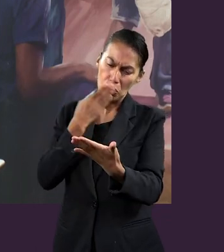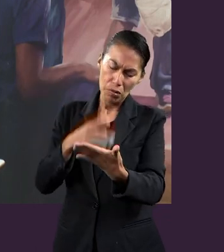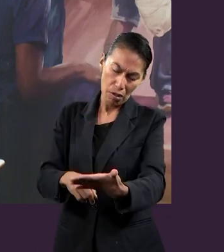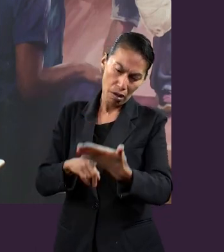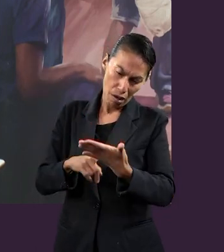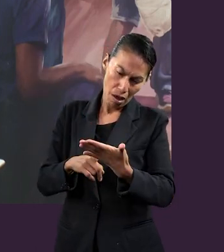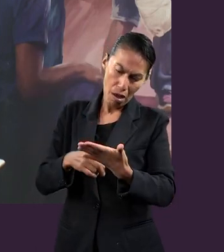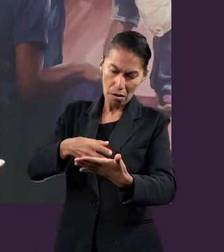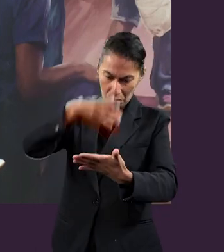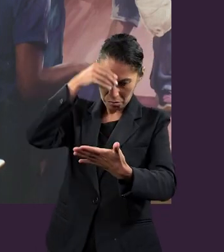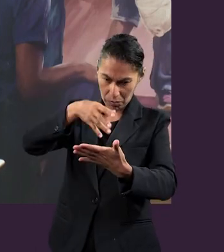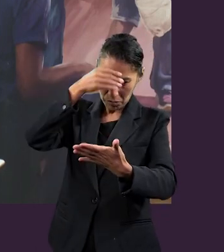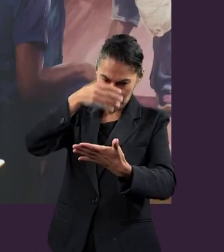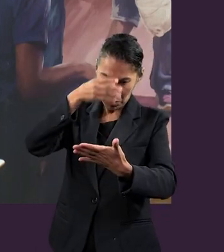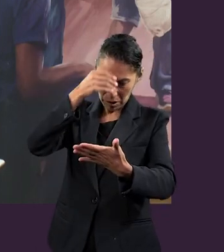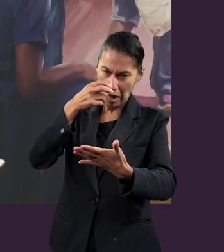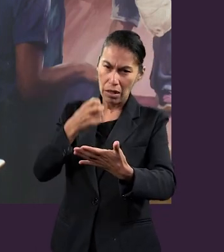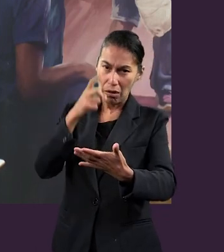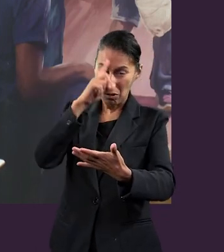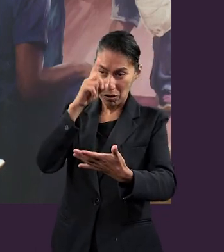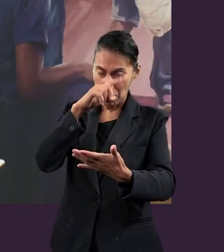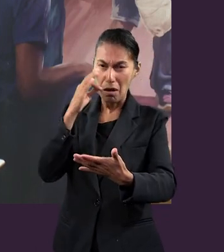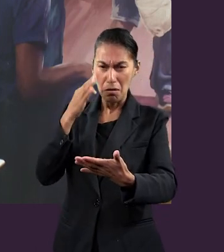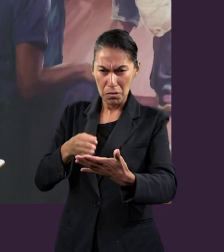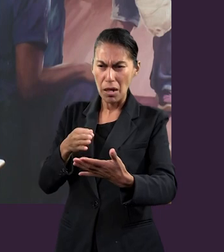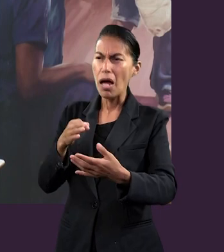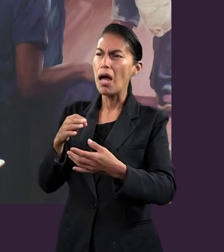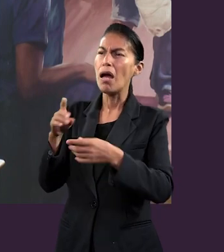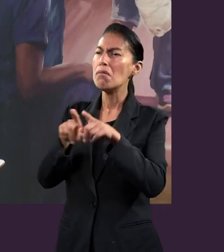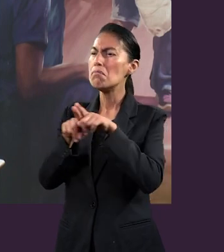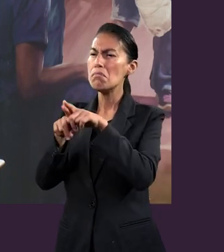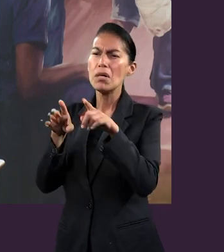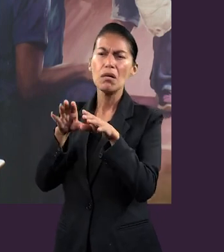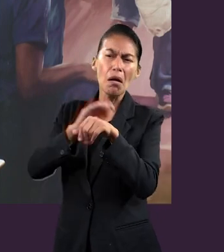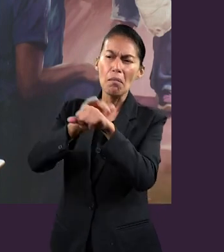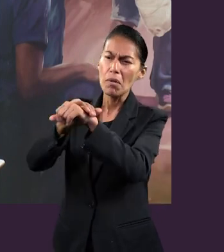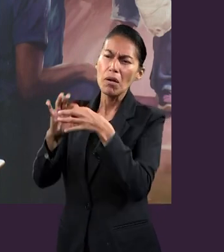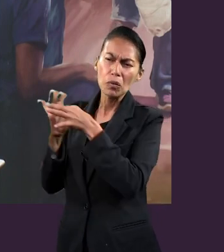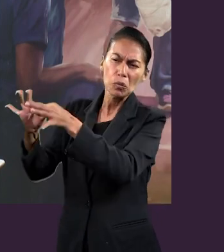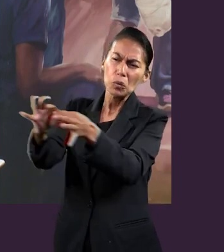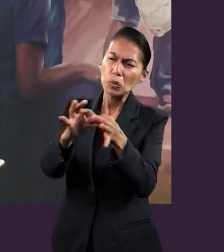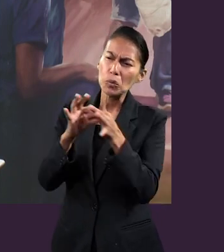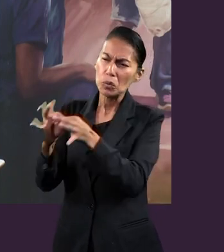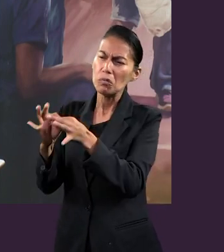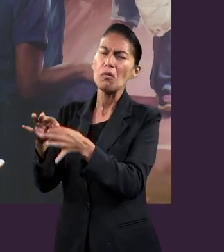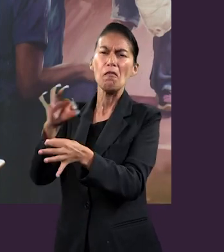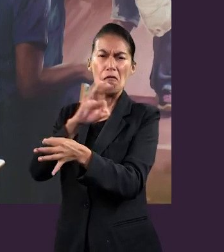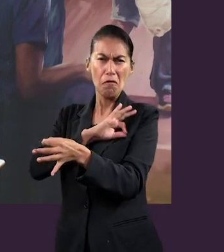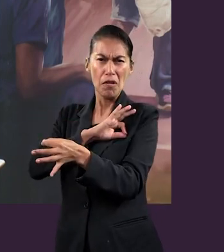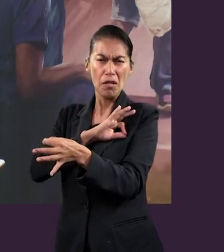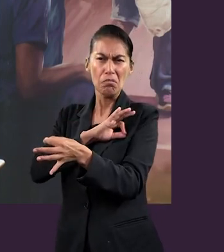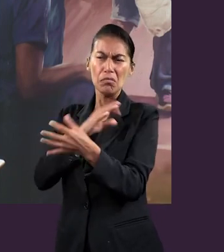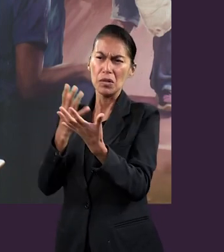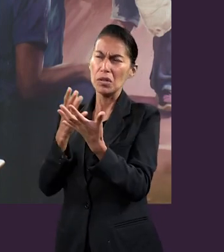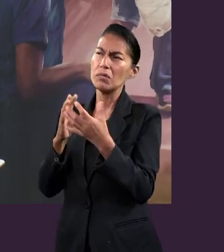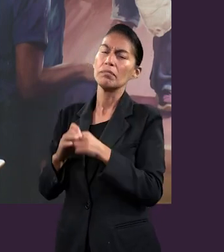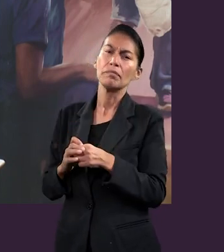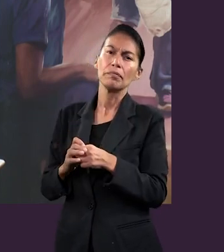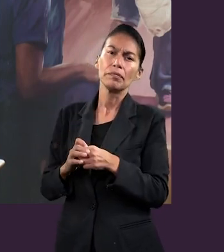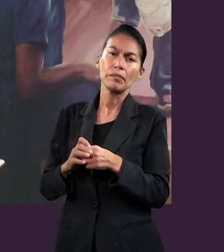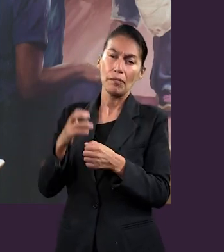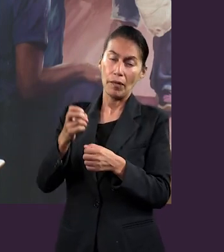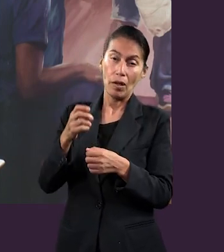cultivar buenas relaciones con nuestros hermanos de fe y esa misma luz nos muestra el camino, el